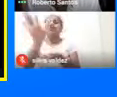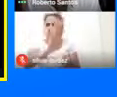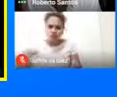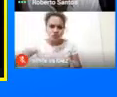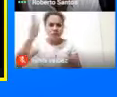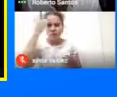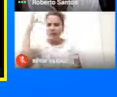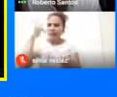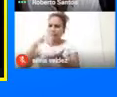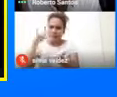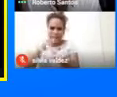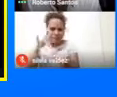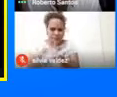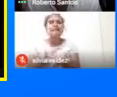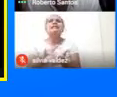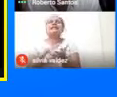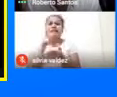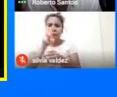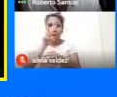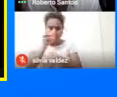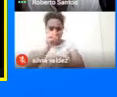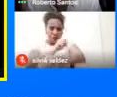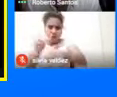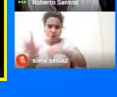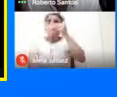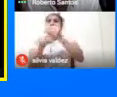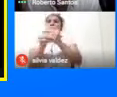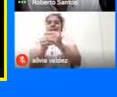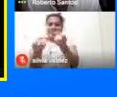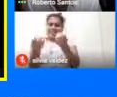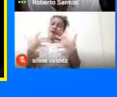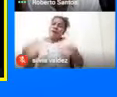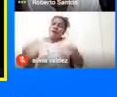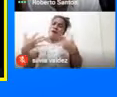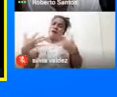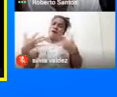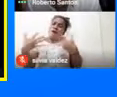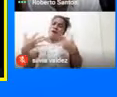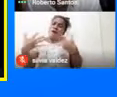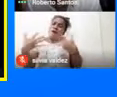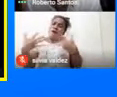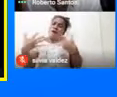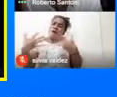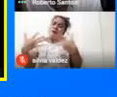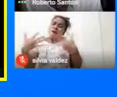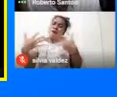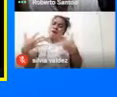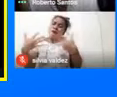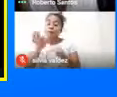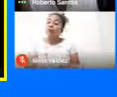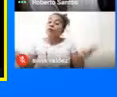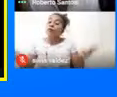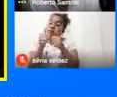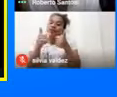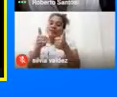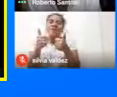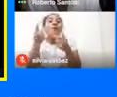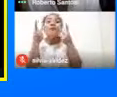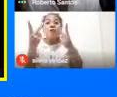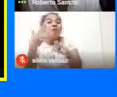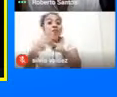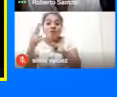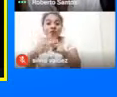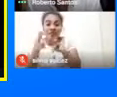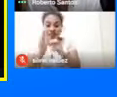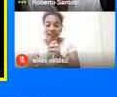asistir Por estos 20 minutos Más que nos dieron Y nos regalaron Pero la verdad Que fue muy valioso Nos vemos Entonces